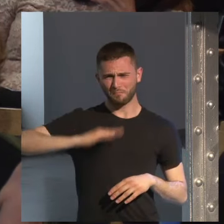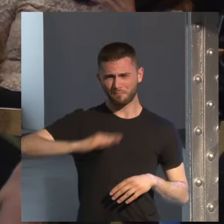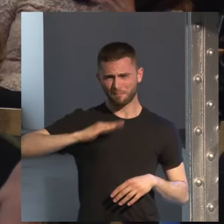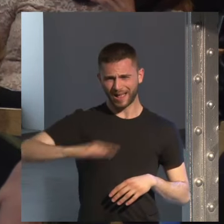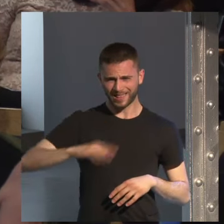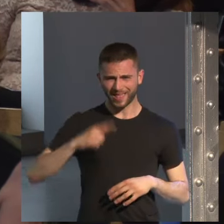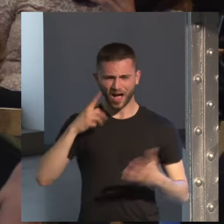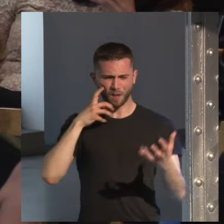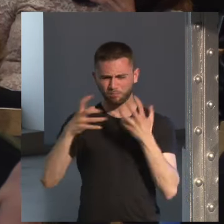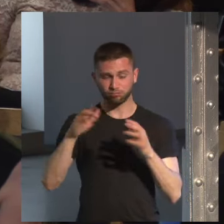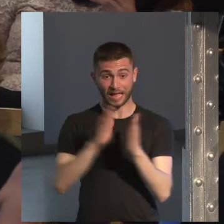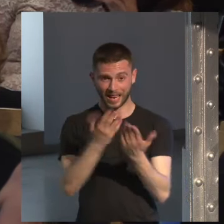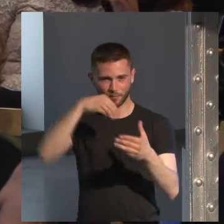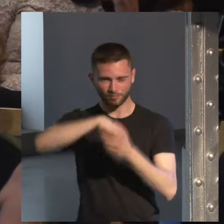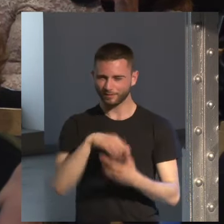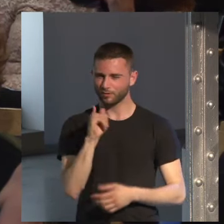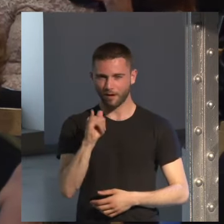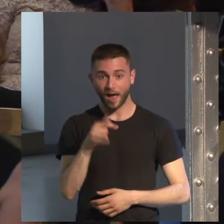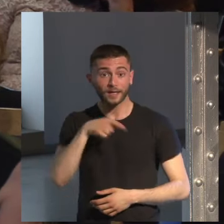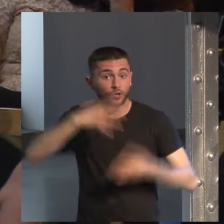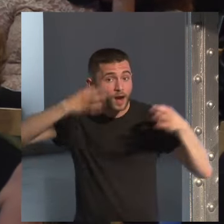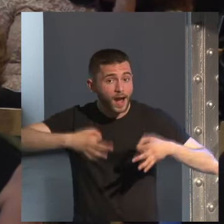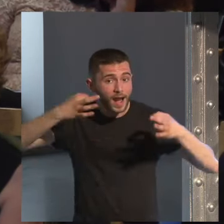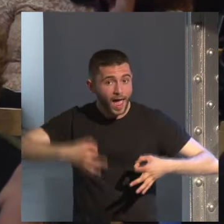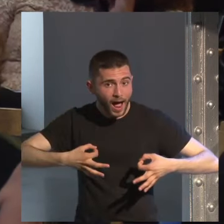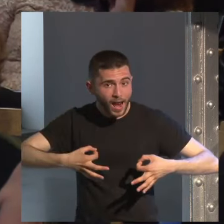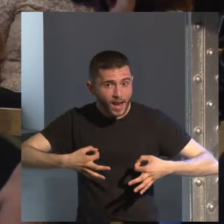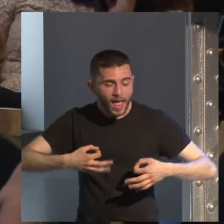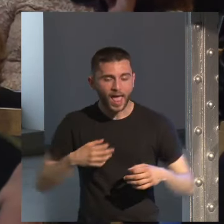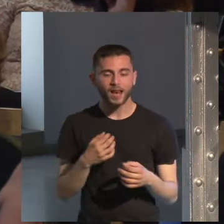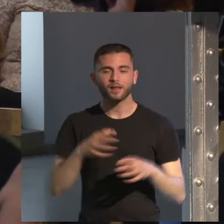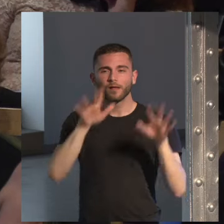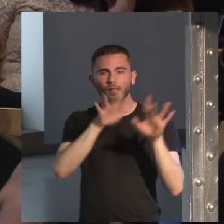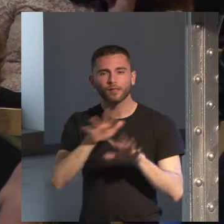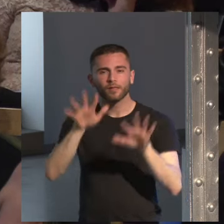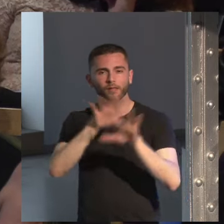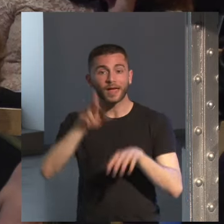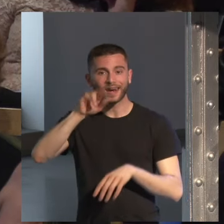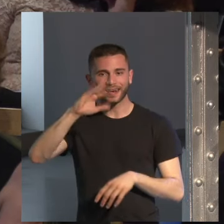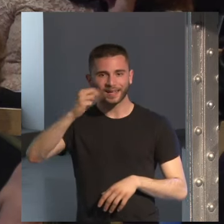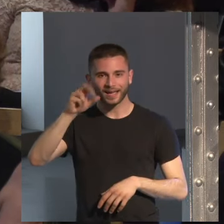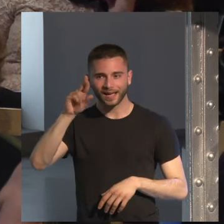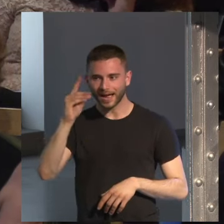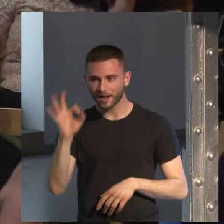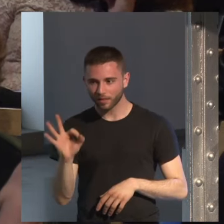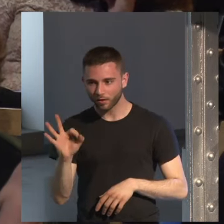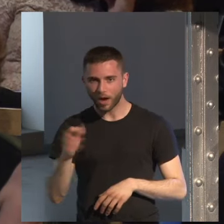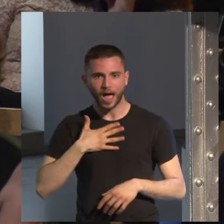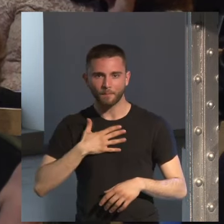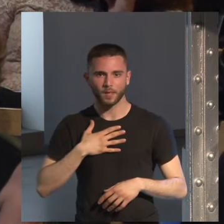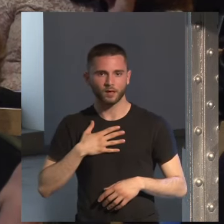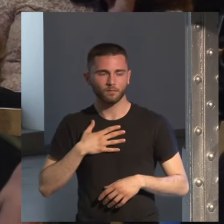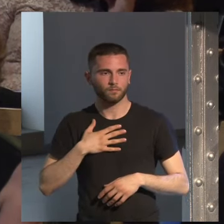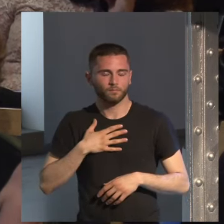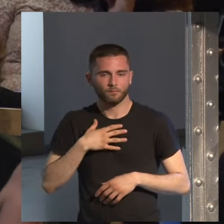reflejas en el libro eso es real el adoctrinamiento que llevó este hombre Ricardo a mí me impresionó